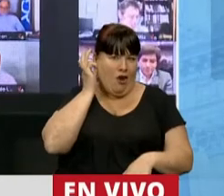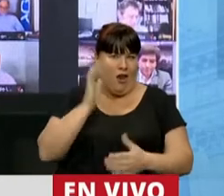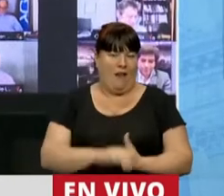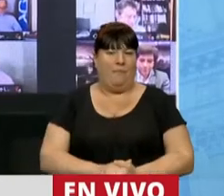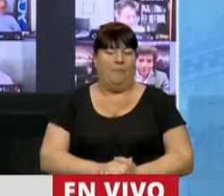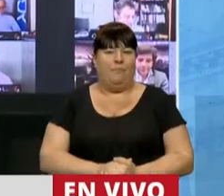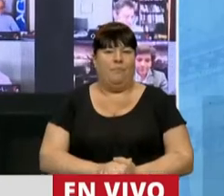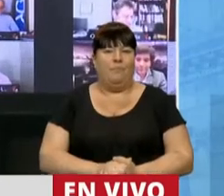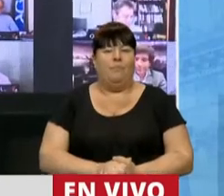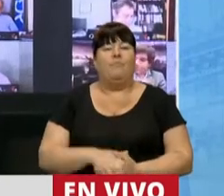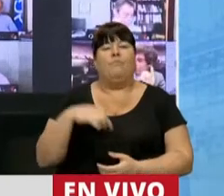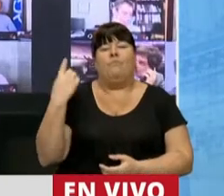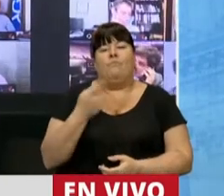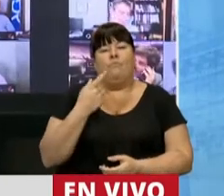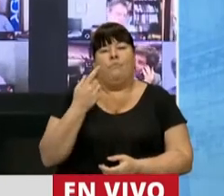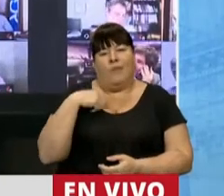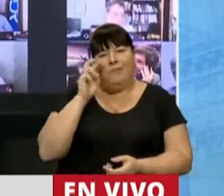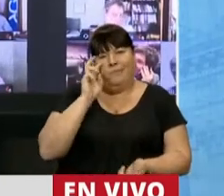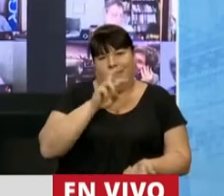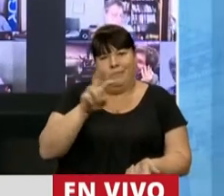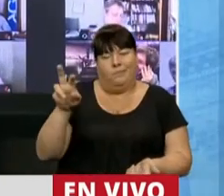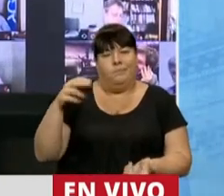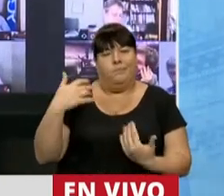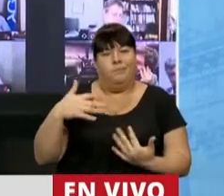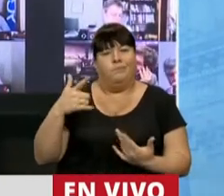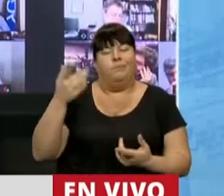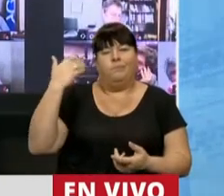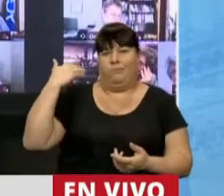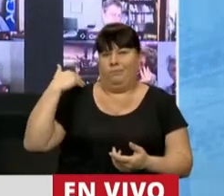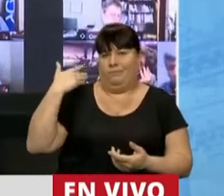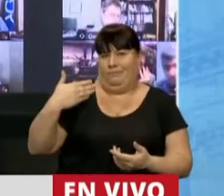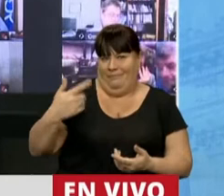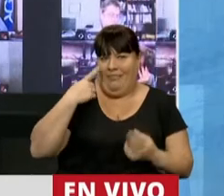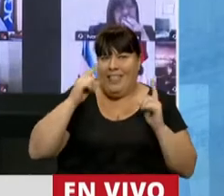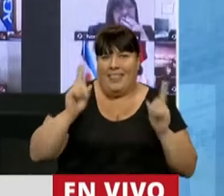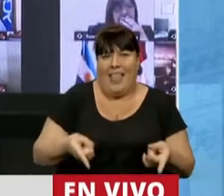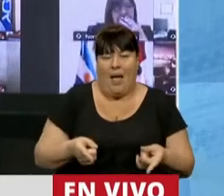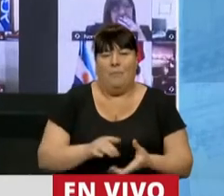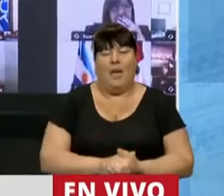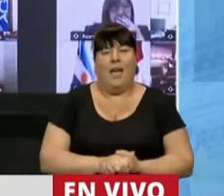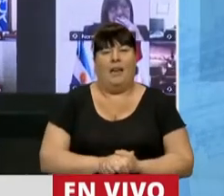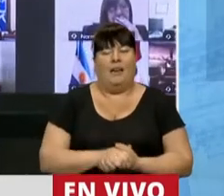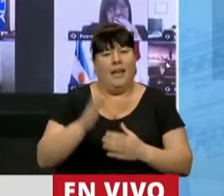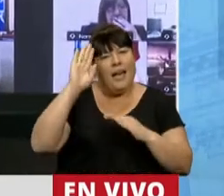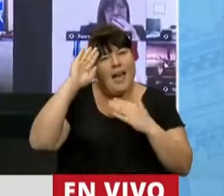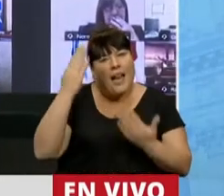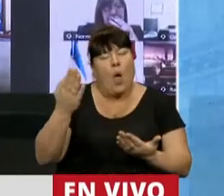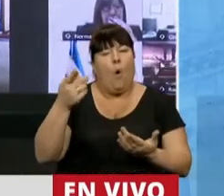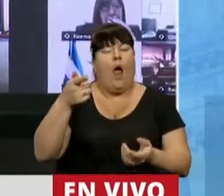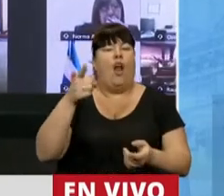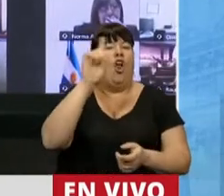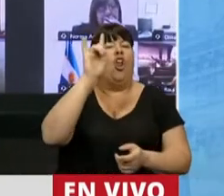Y esto lo hemos podido ver en los últimos días con el recuerdo,